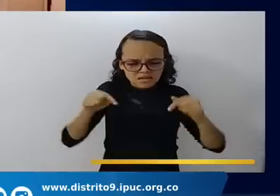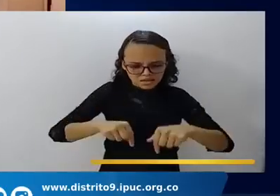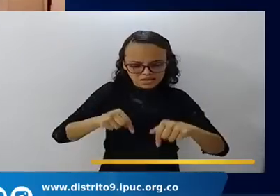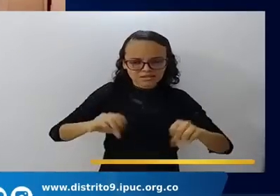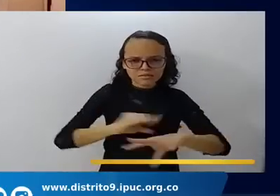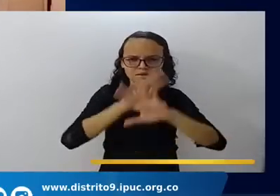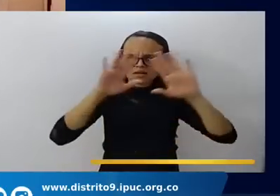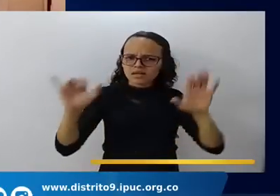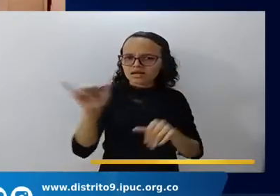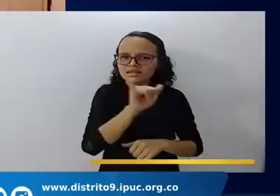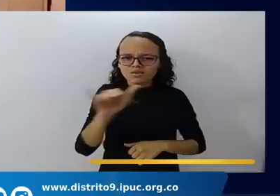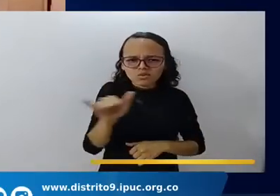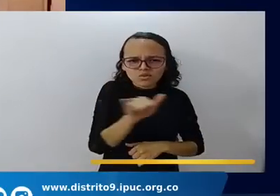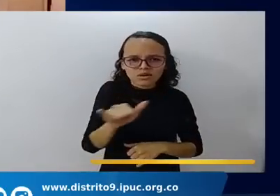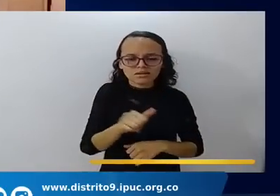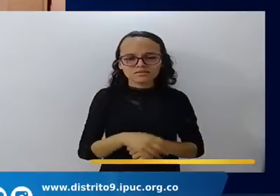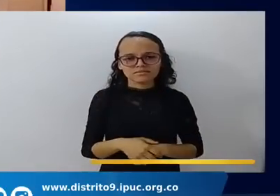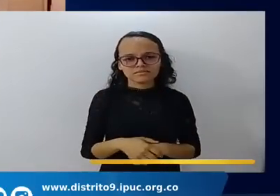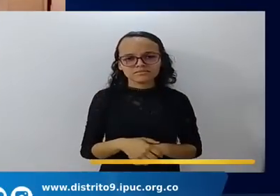esta mañana